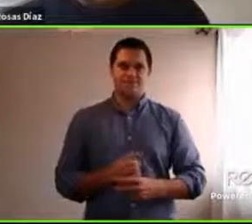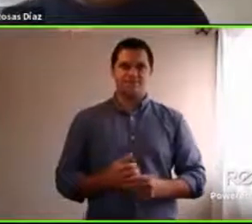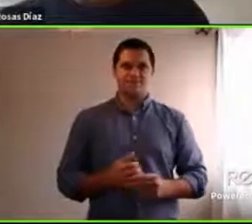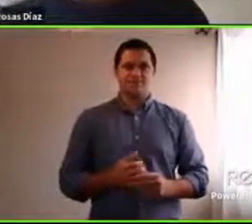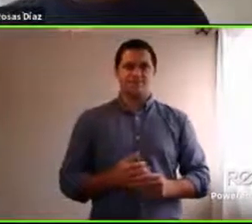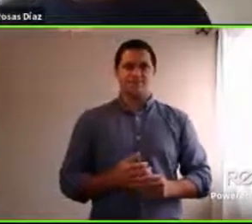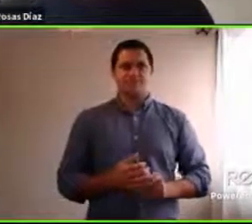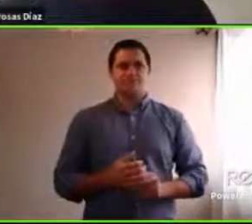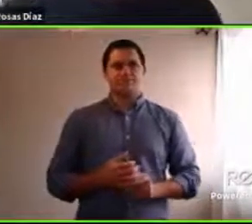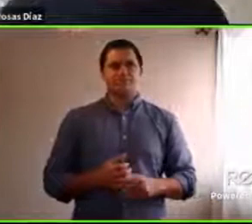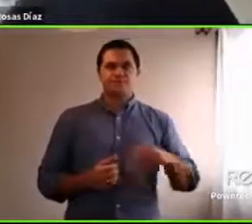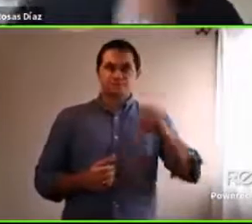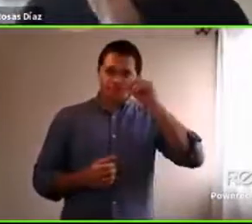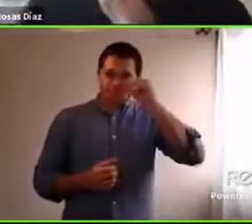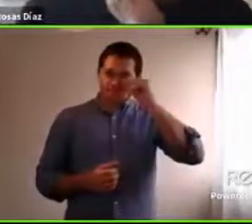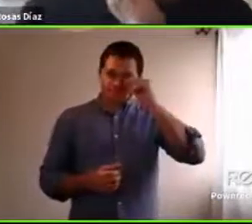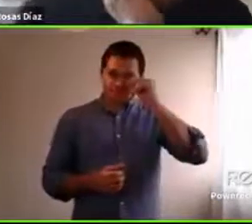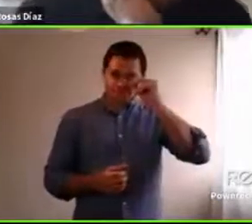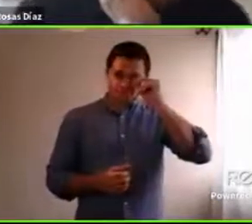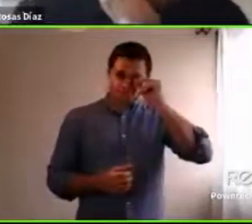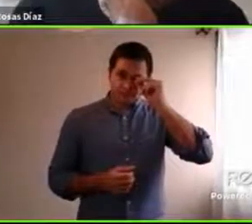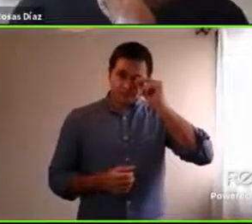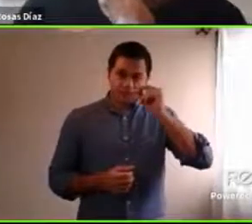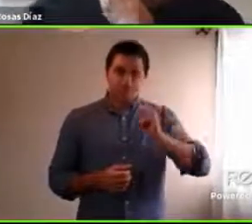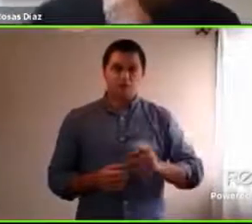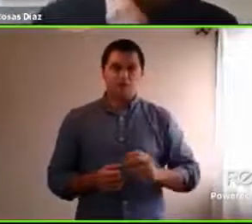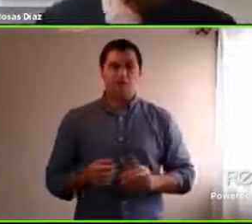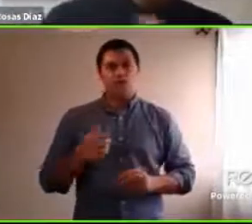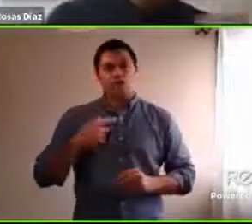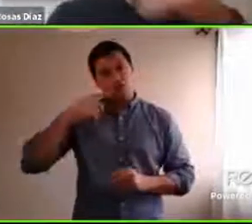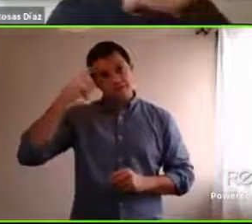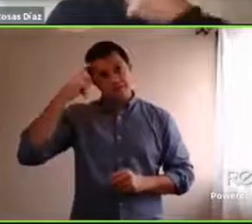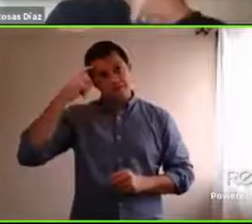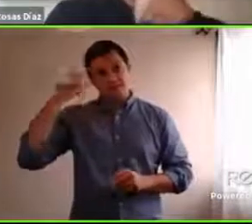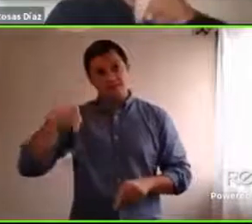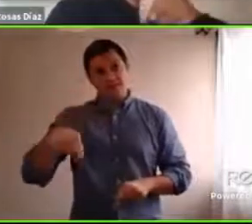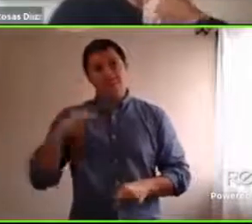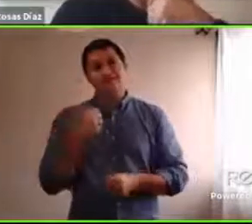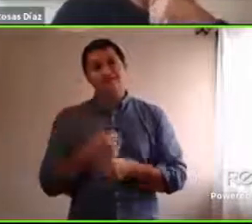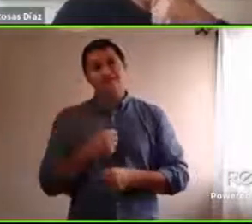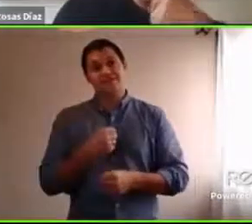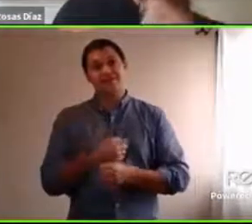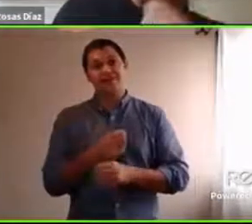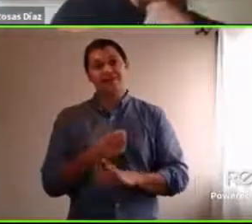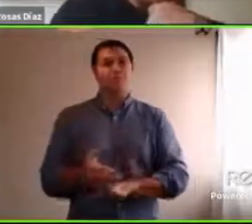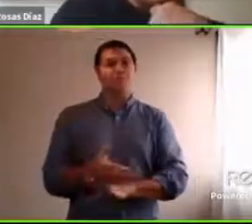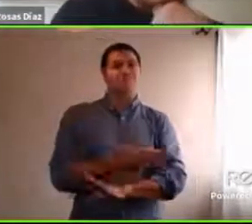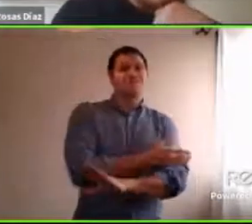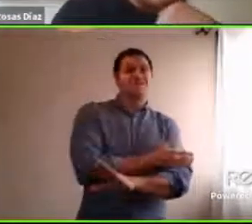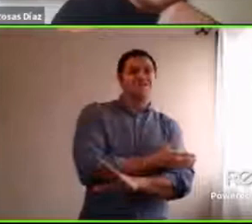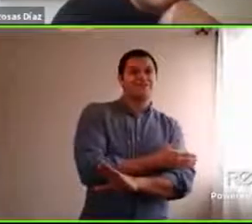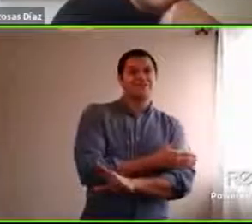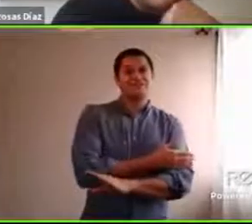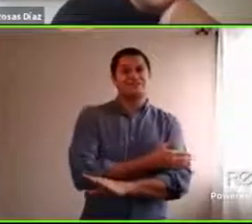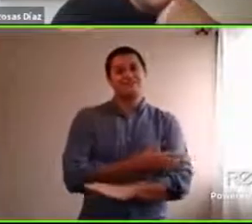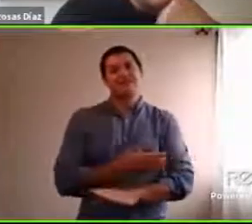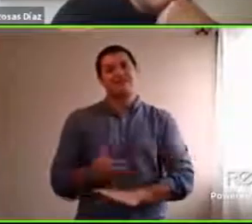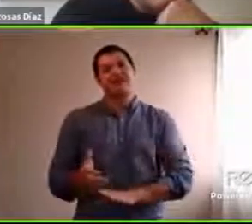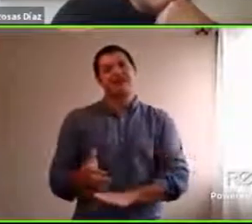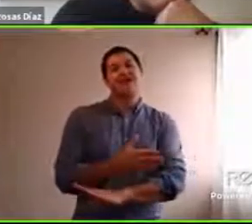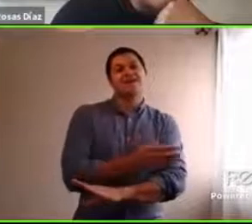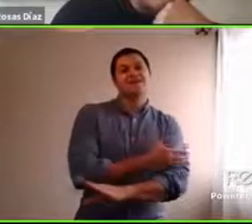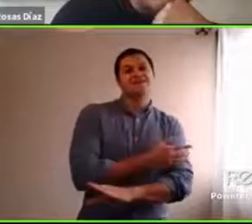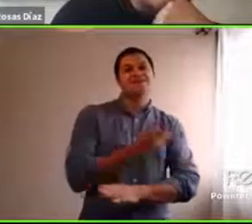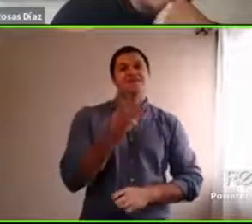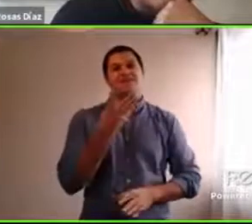Bueno, en realidad yo creo que esto tiene que haber sido un trabajo previo de esta mamá a la cuarentena en el sentido